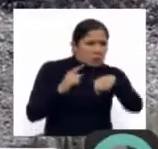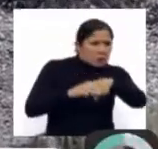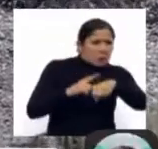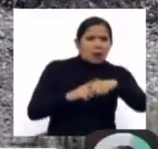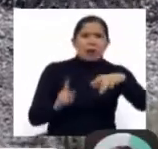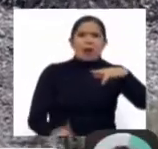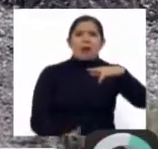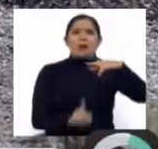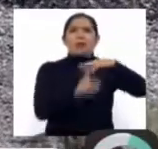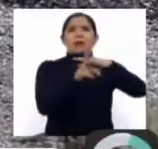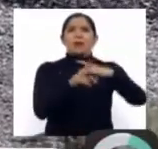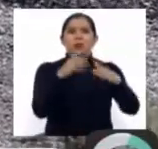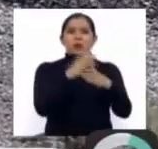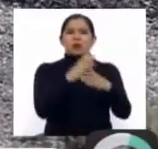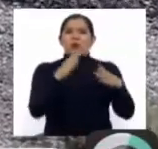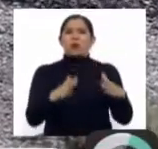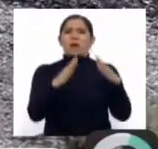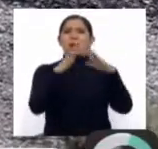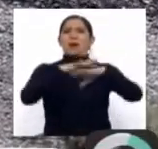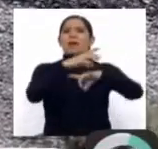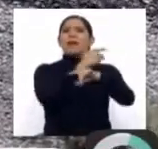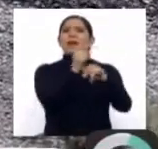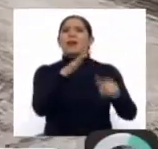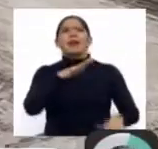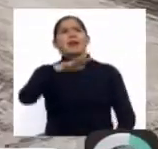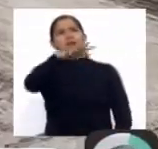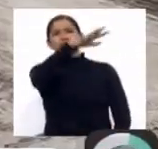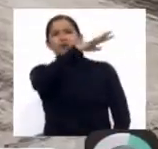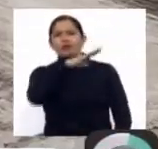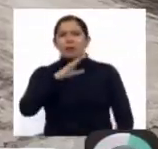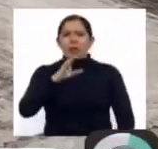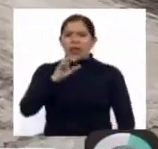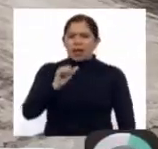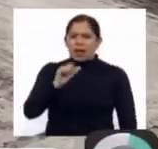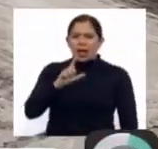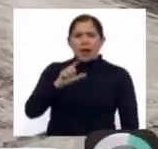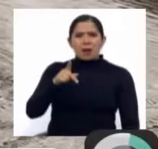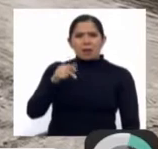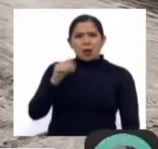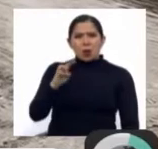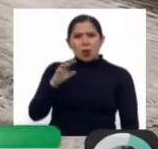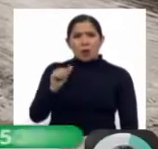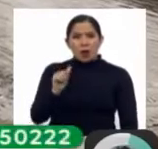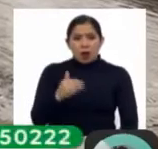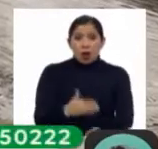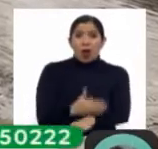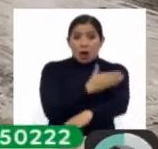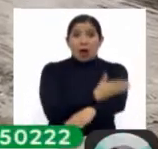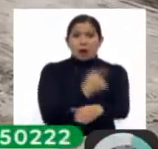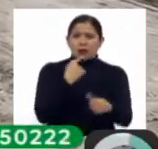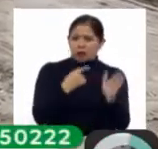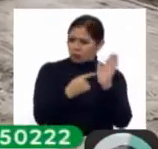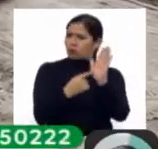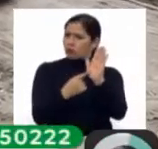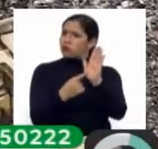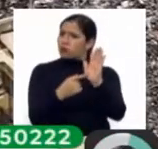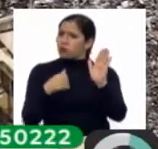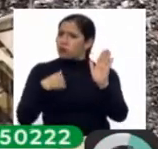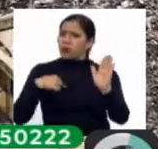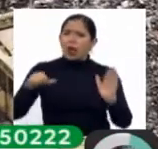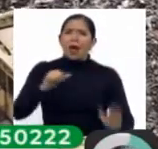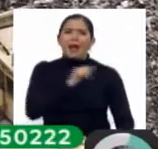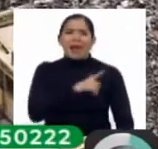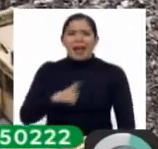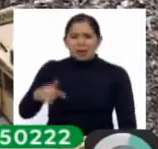el propietario del terreno ubicado en la ladera este de Alpacoma, predios que en días pasados fueron presentados por el municipio